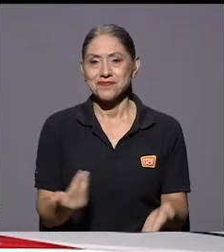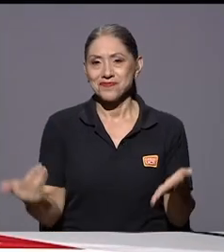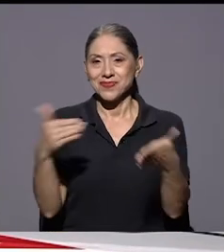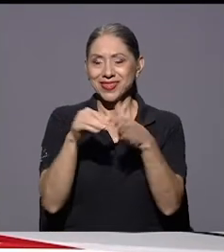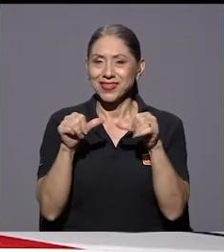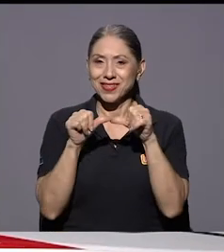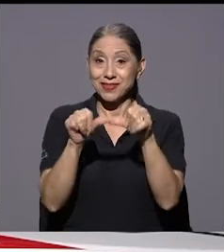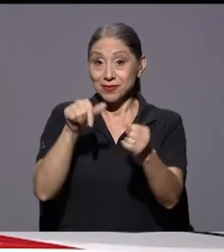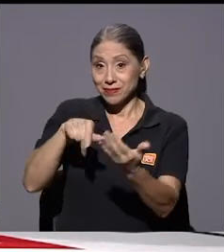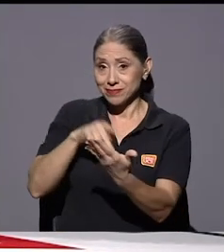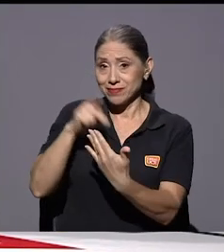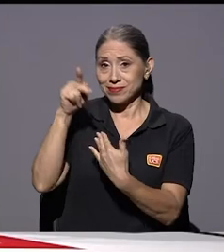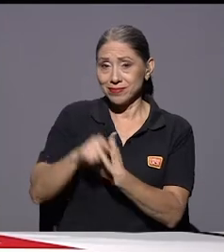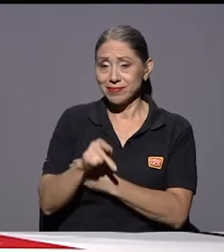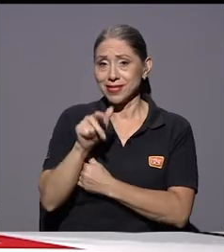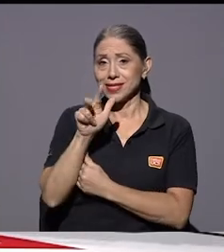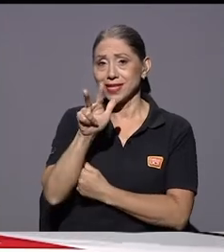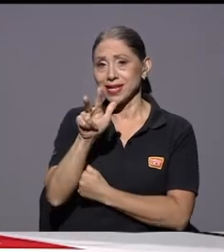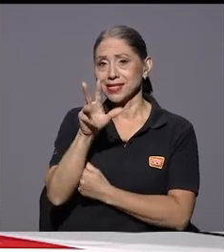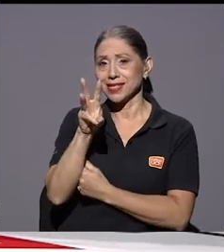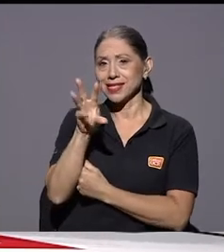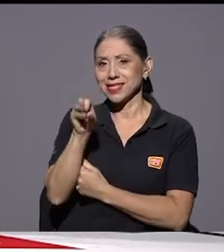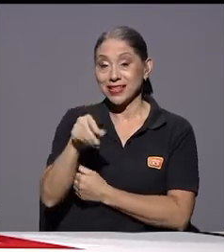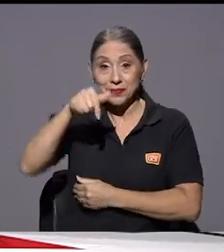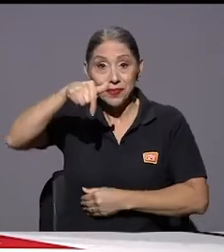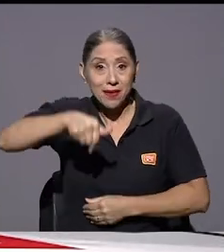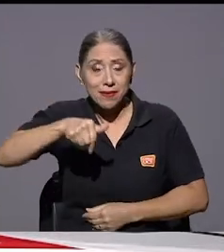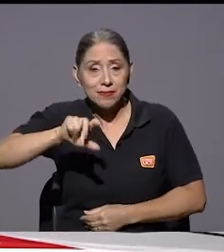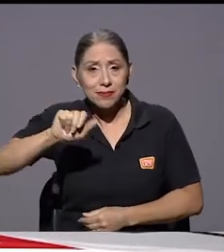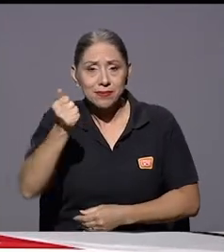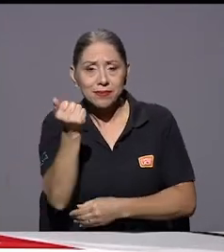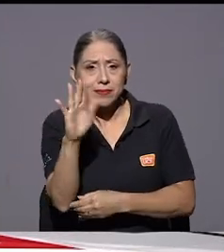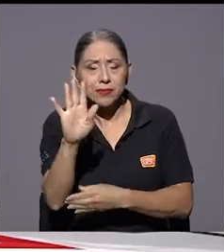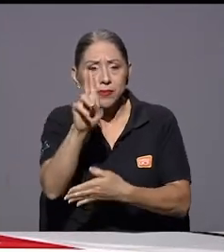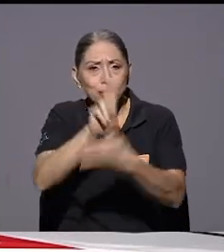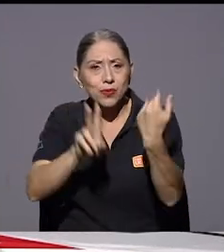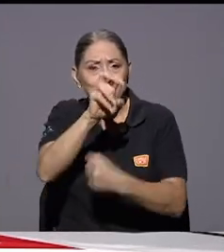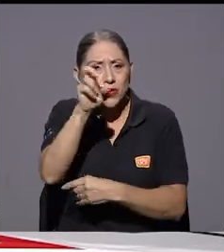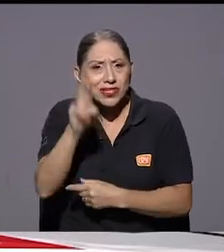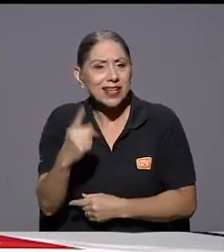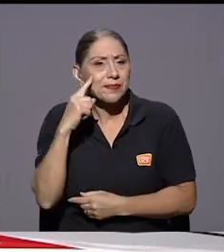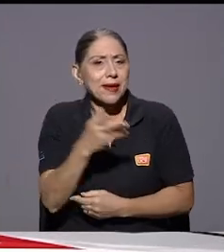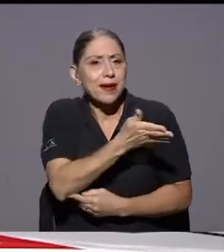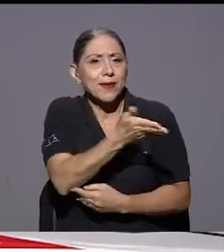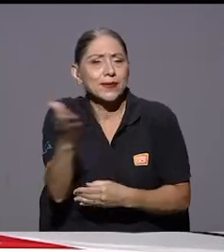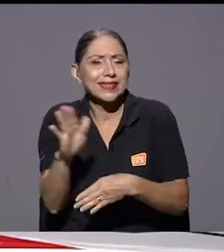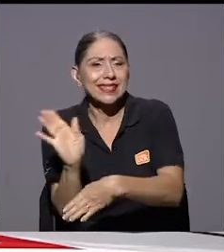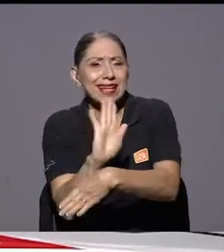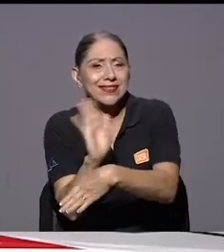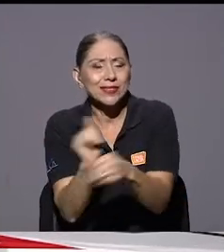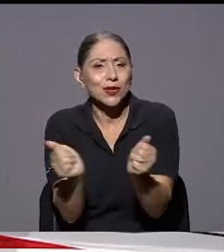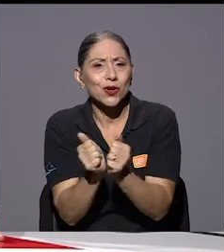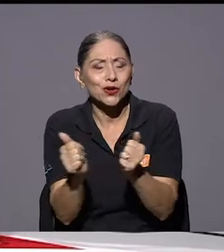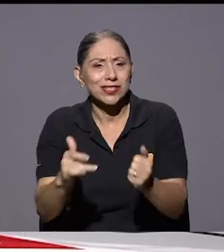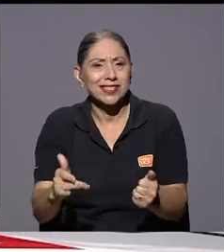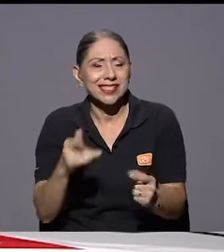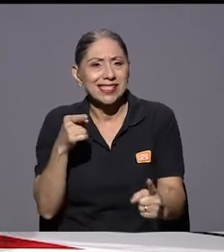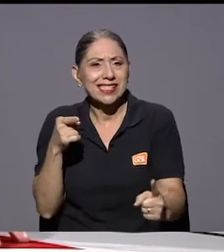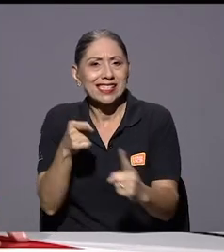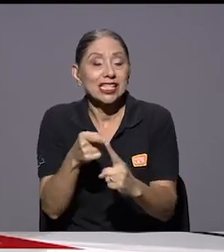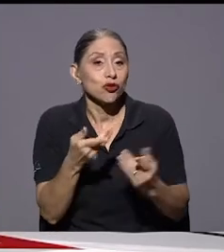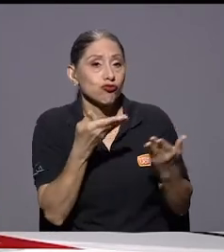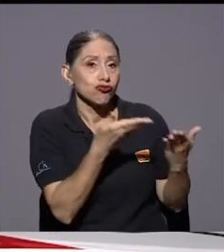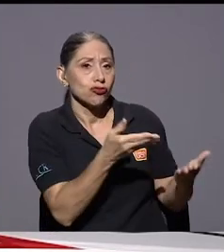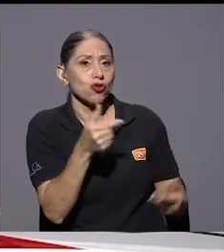regresamos estamos en 360 acá desde los estudios del canal 15 Universidad de Costa Rica donde hacemos para ustedes televisión con sentido estoy con Gustavo